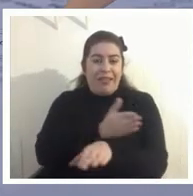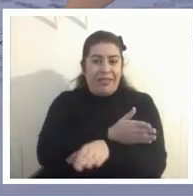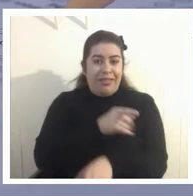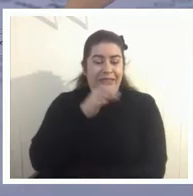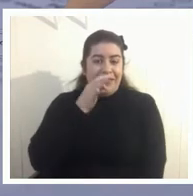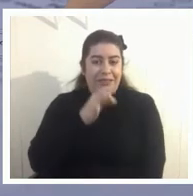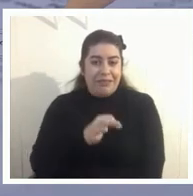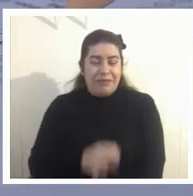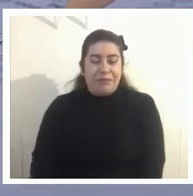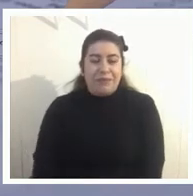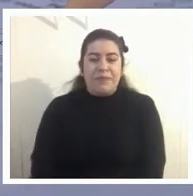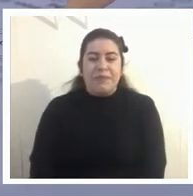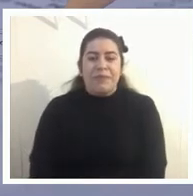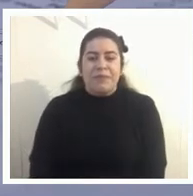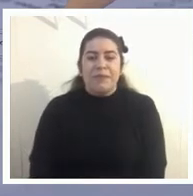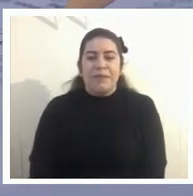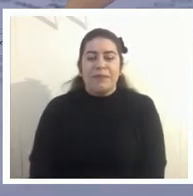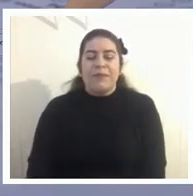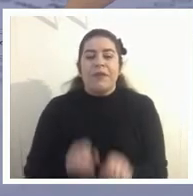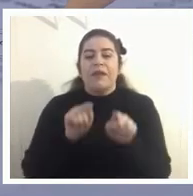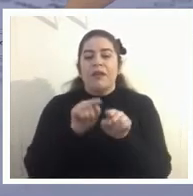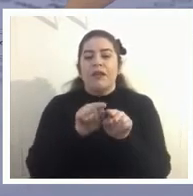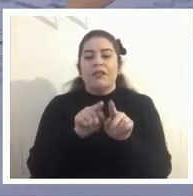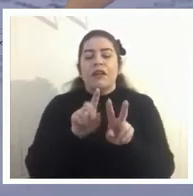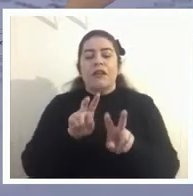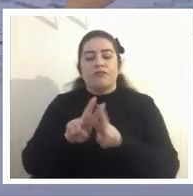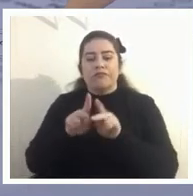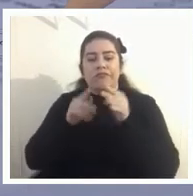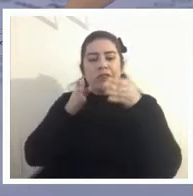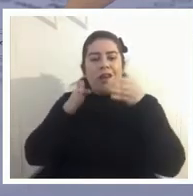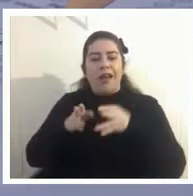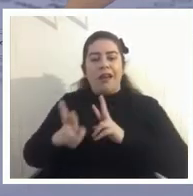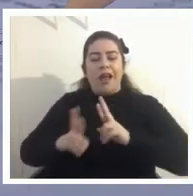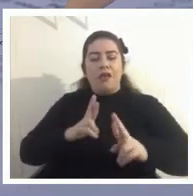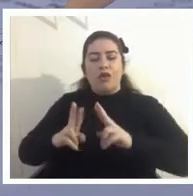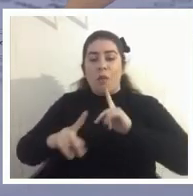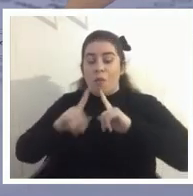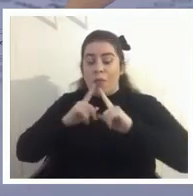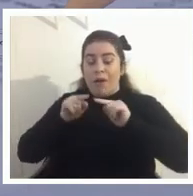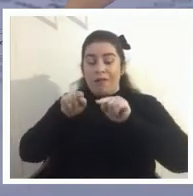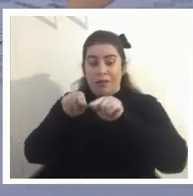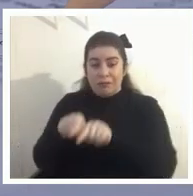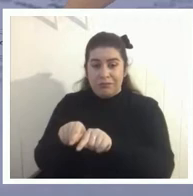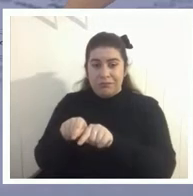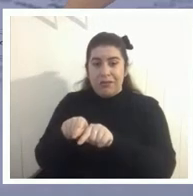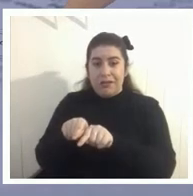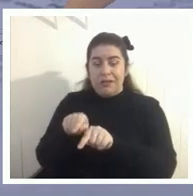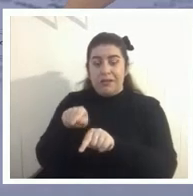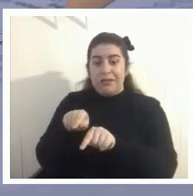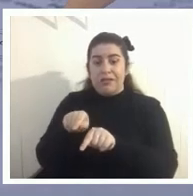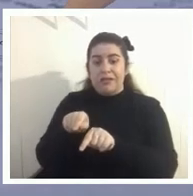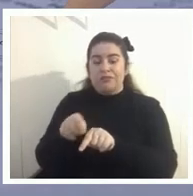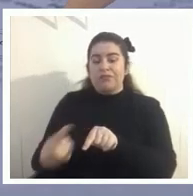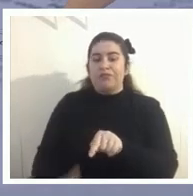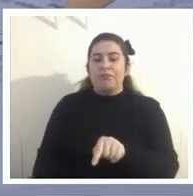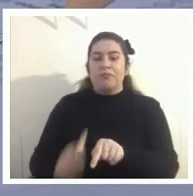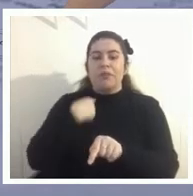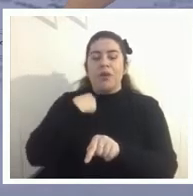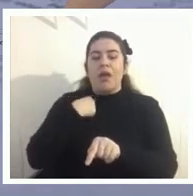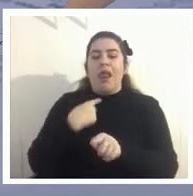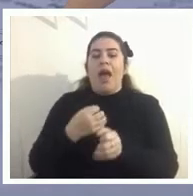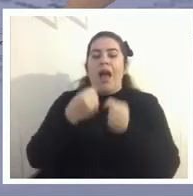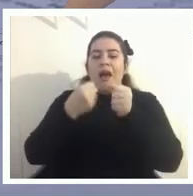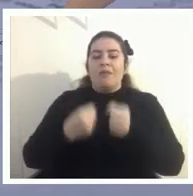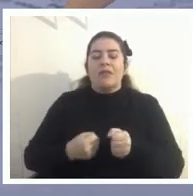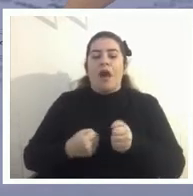lo que hace cierto con respecto a los exámenes cierto es que finalmente lo que hace es que perjudica la capacidad profesional